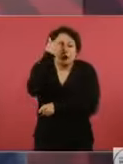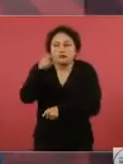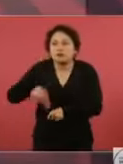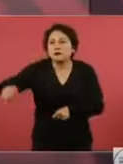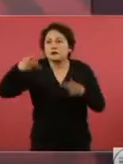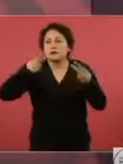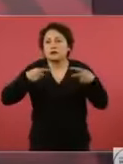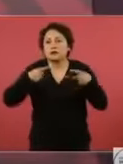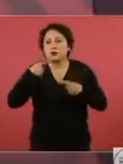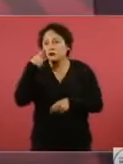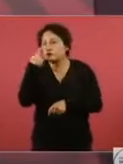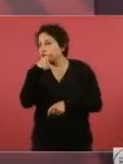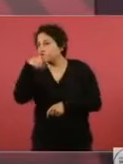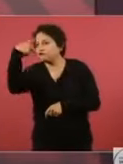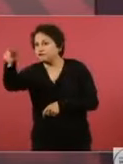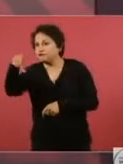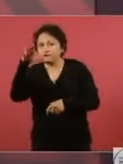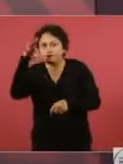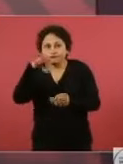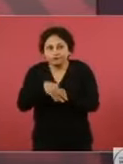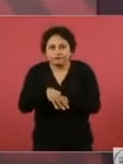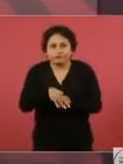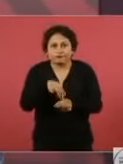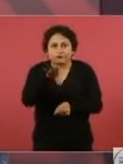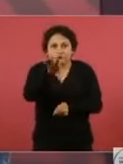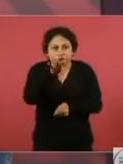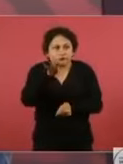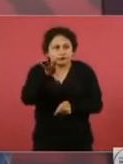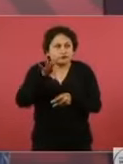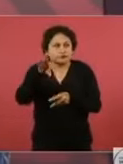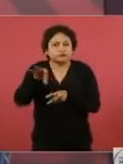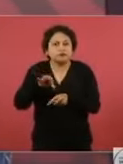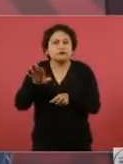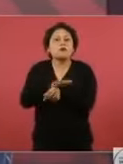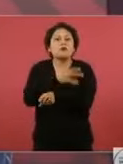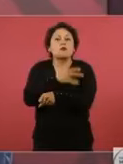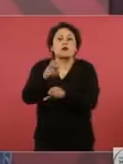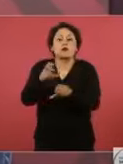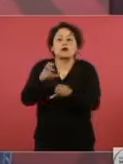transformación, por eso hay mayoría de diputados, de senadores.